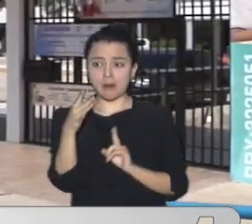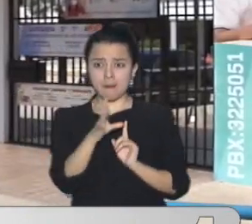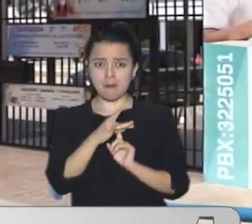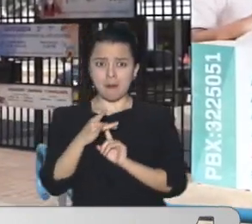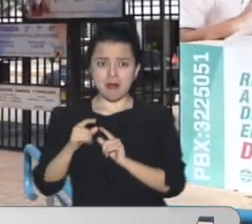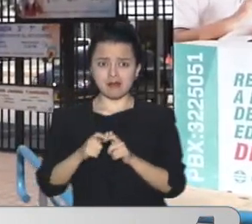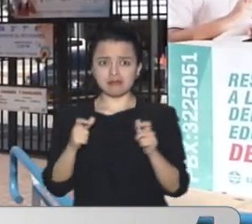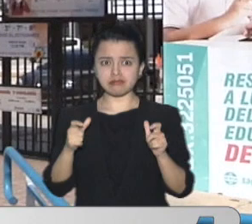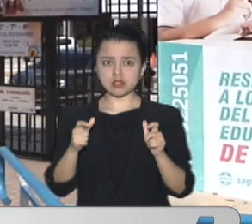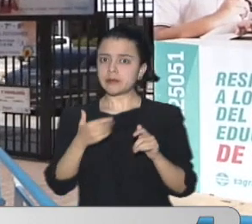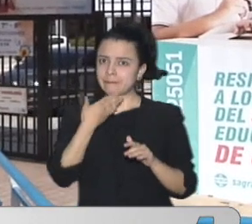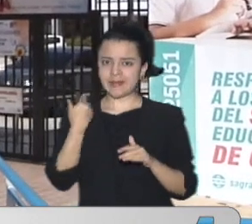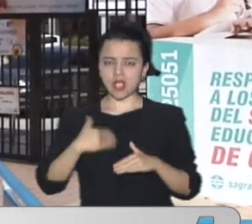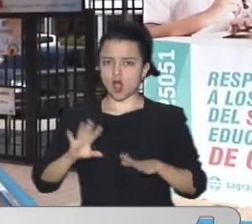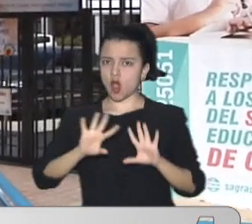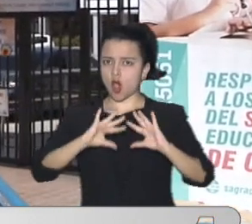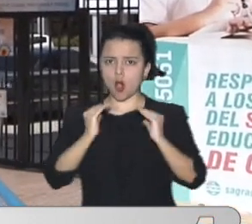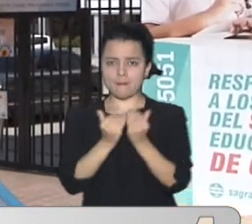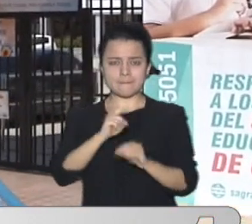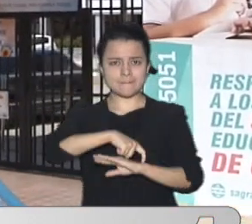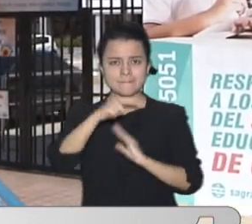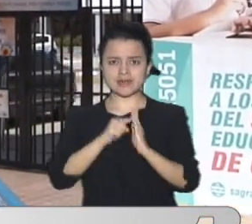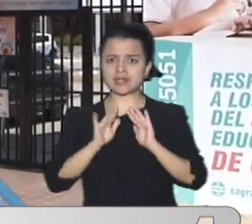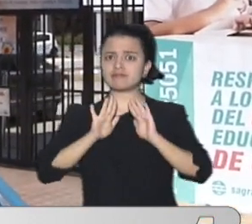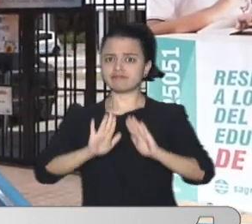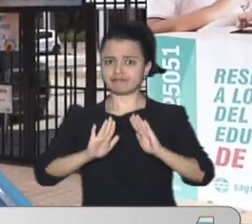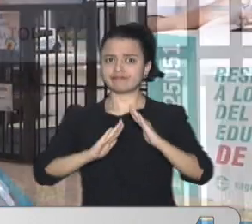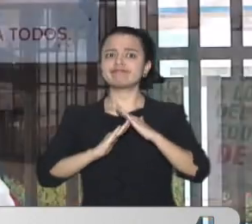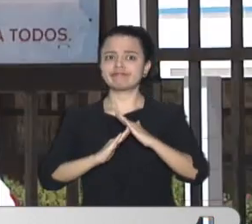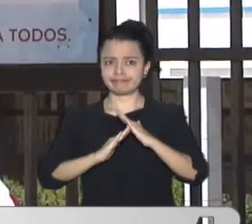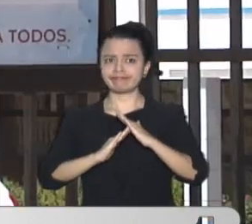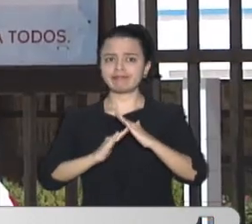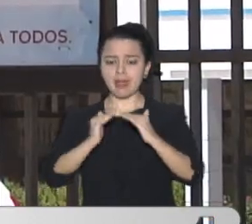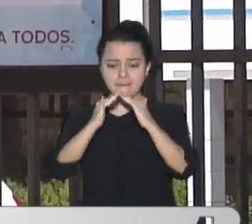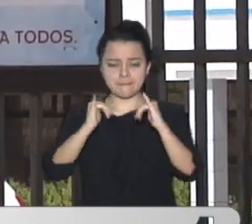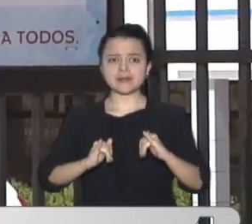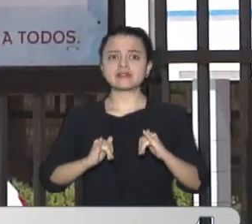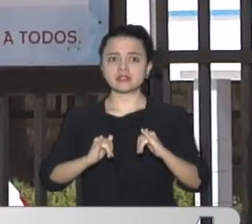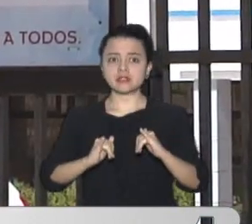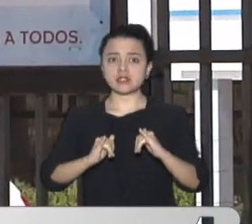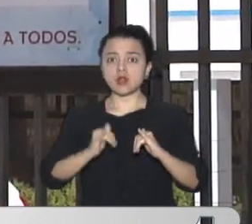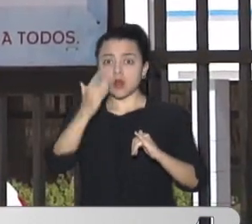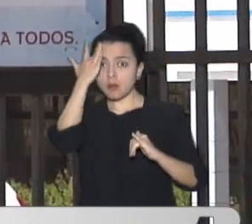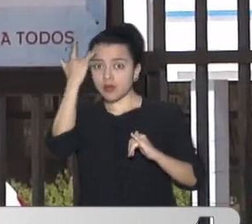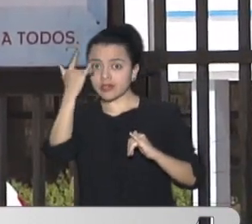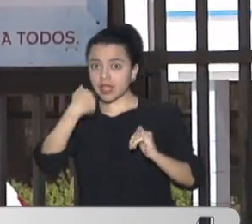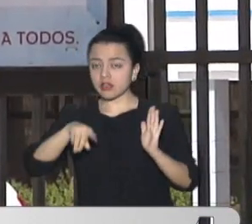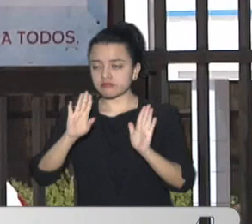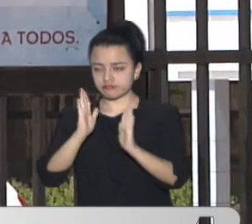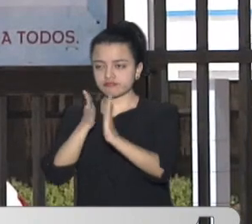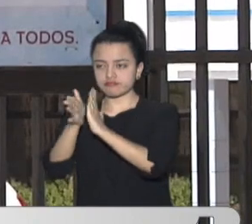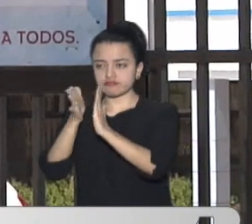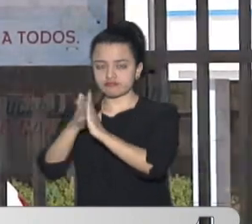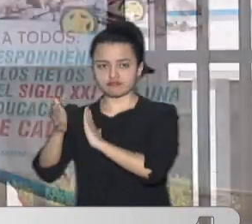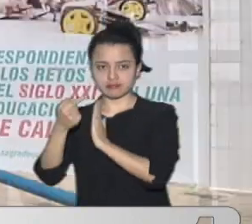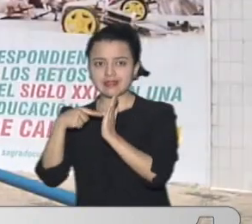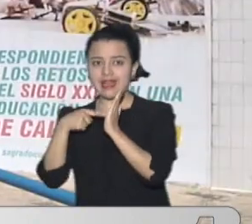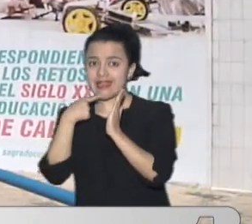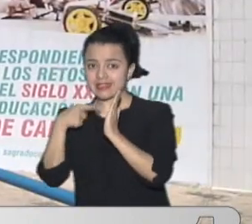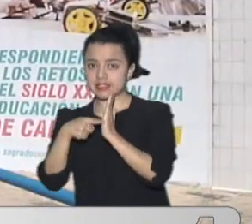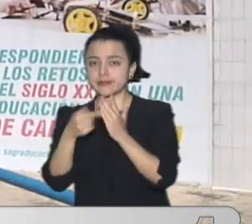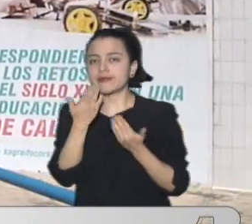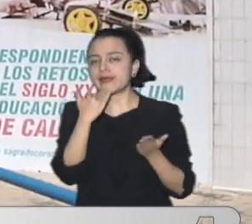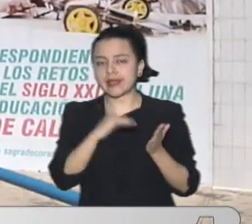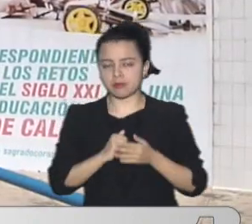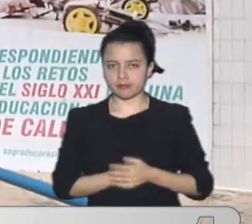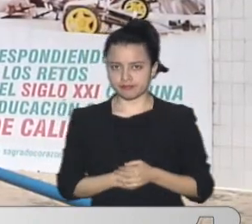Hasta la próxima Semana De acuerdo Con una circular Interna De la institución Educativa Se encontró Inconsistencia Por